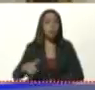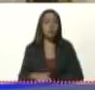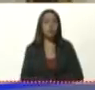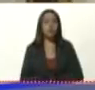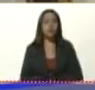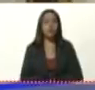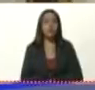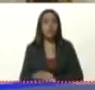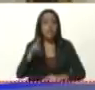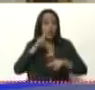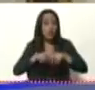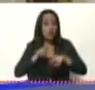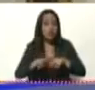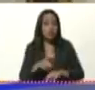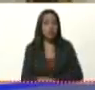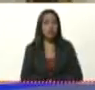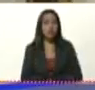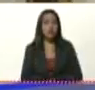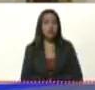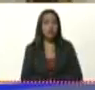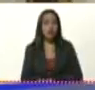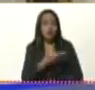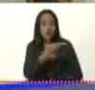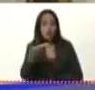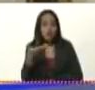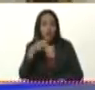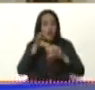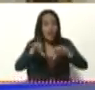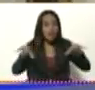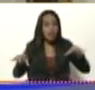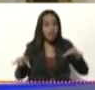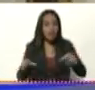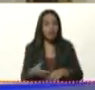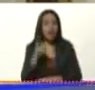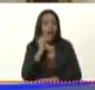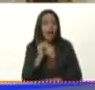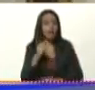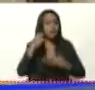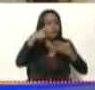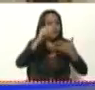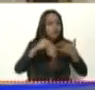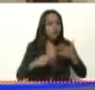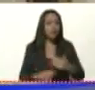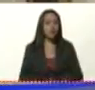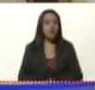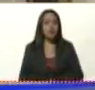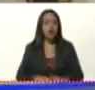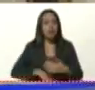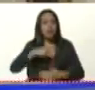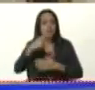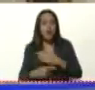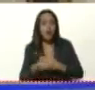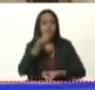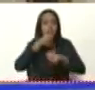y los niños y niñas. Ustedes, en cada estado, tomen nota. El programa de alimentación escolar